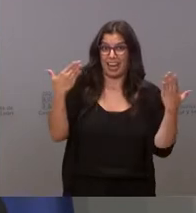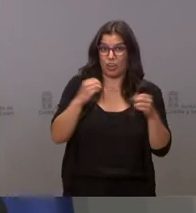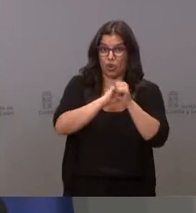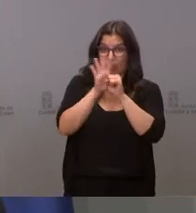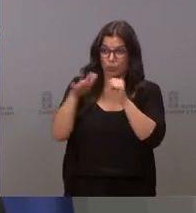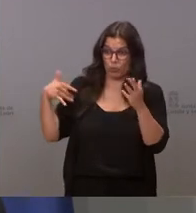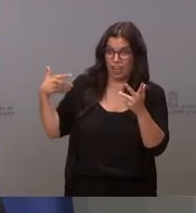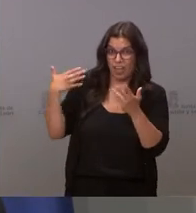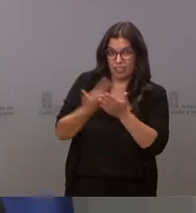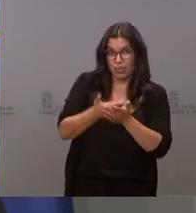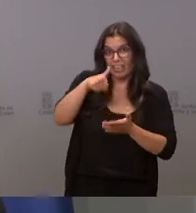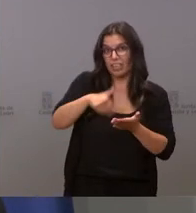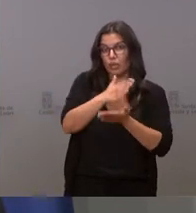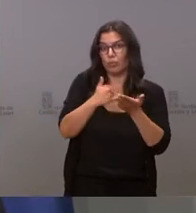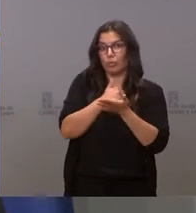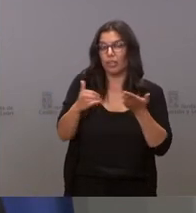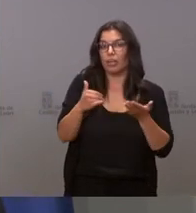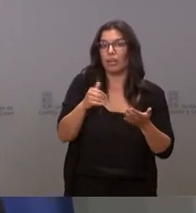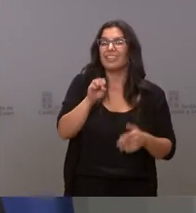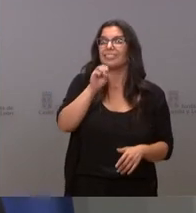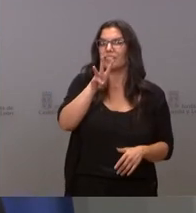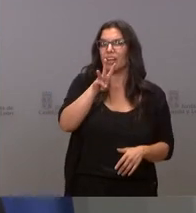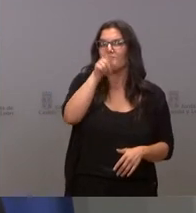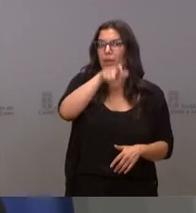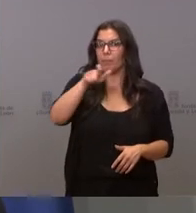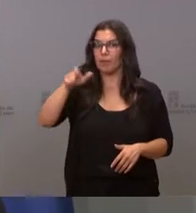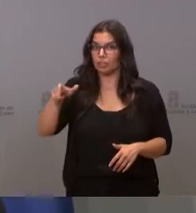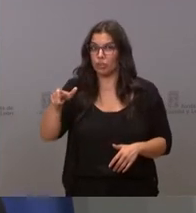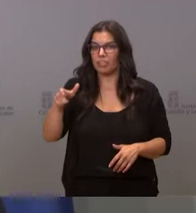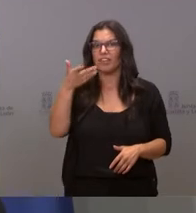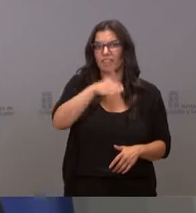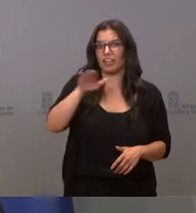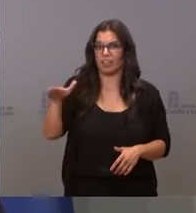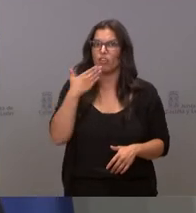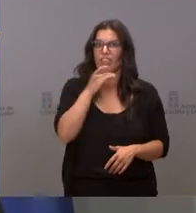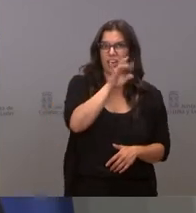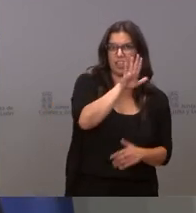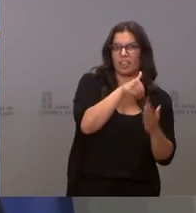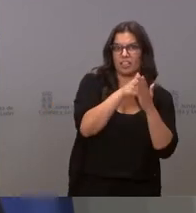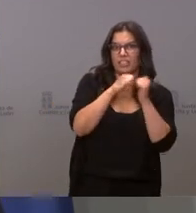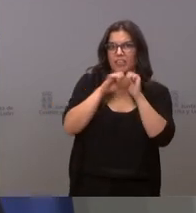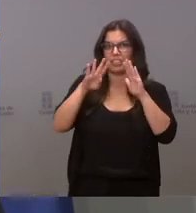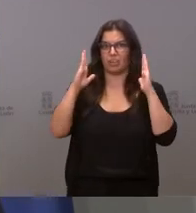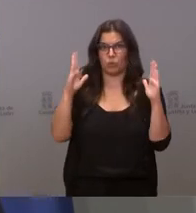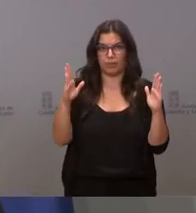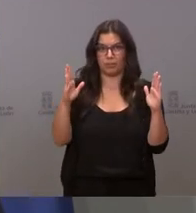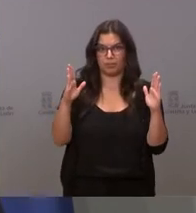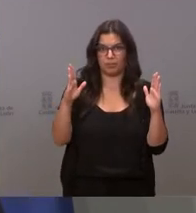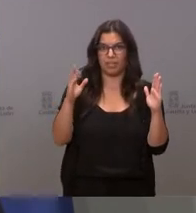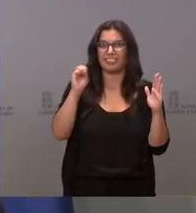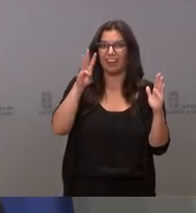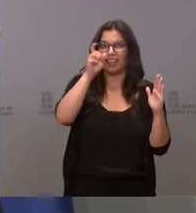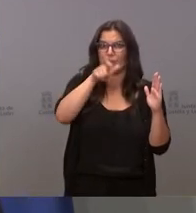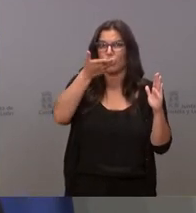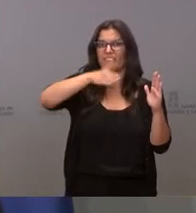en esta comunidad han fallecido 13 personas en este rango de edad. Nadie está exento